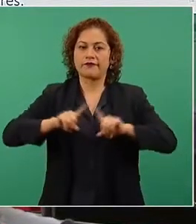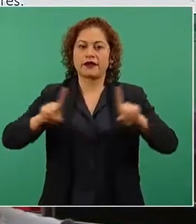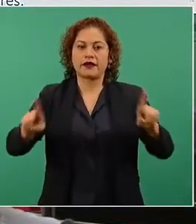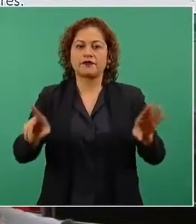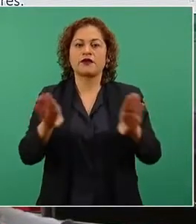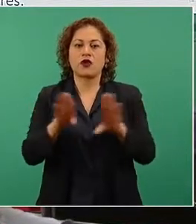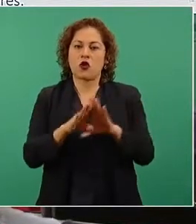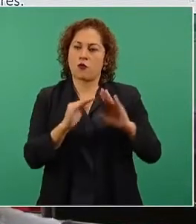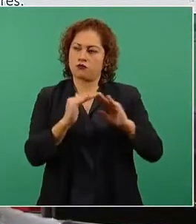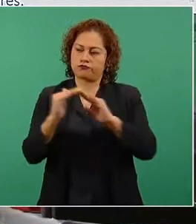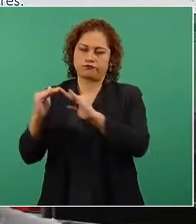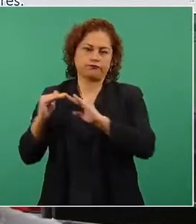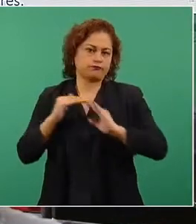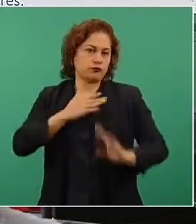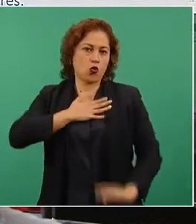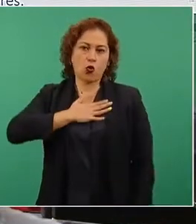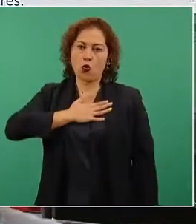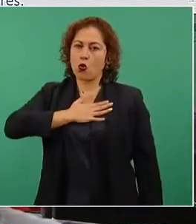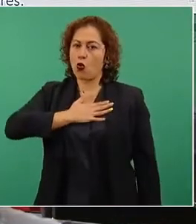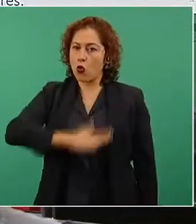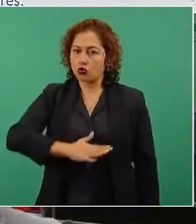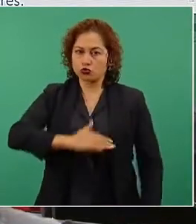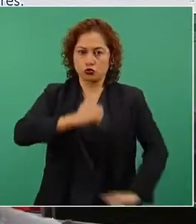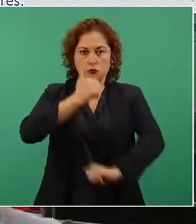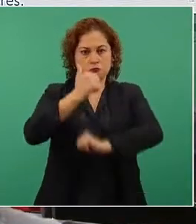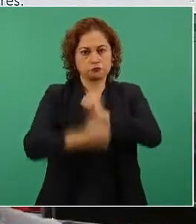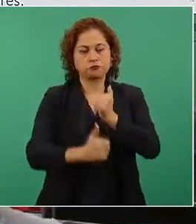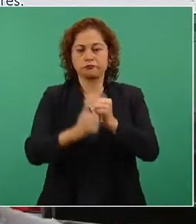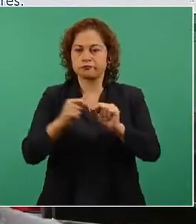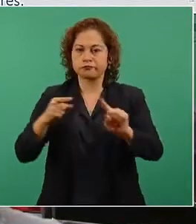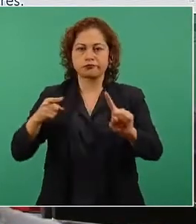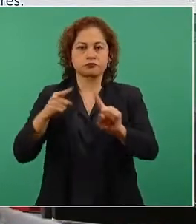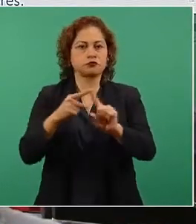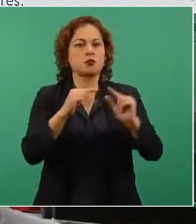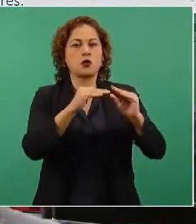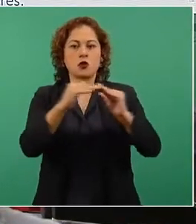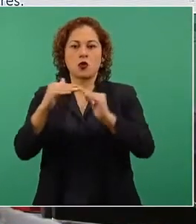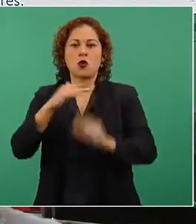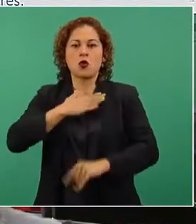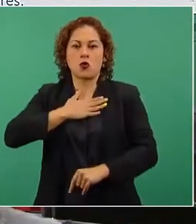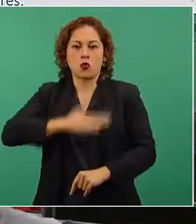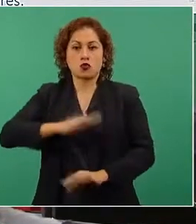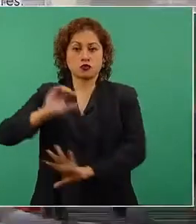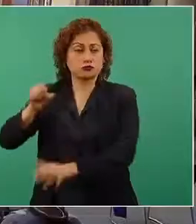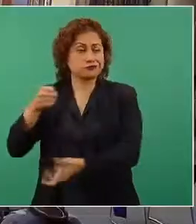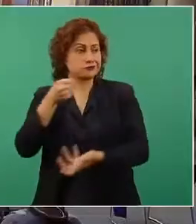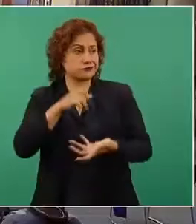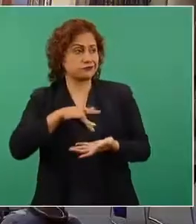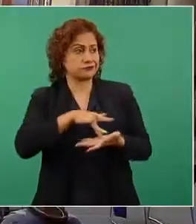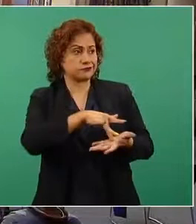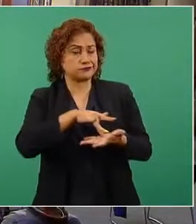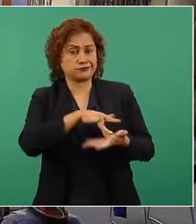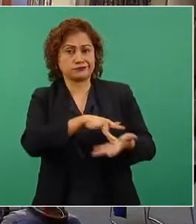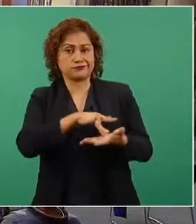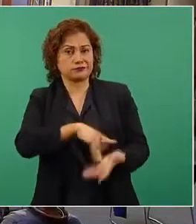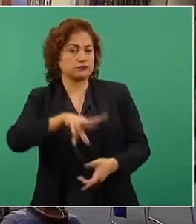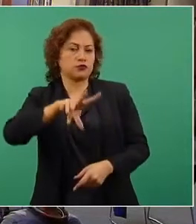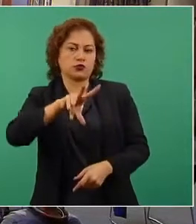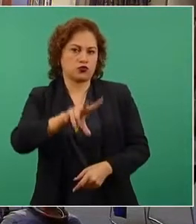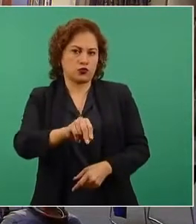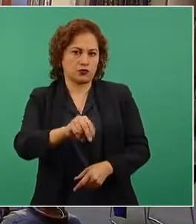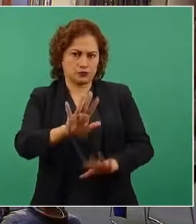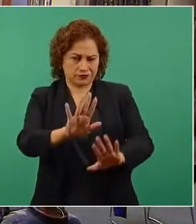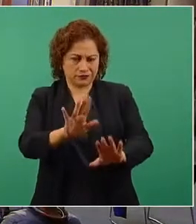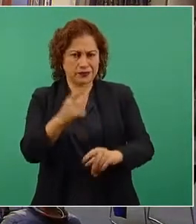de piso parejo, de competencia no desleal, no de subsidios, ¿no? De aclarar y de cómo está la